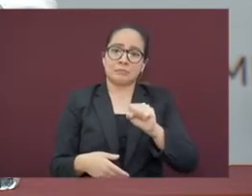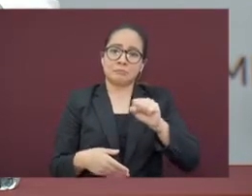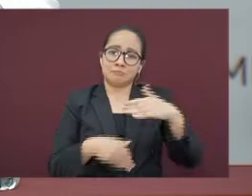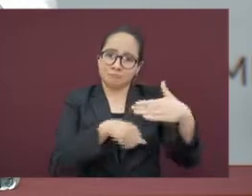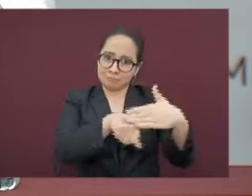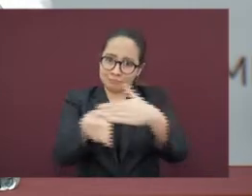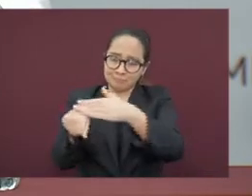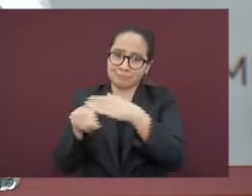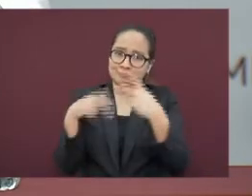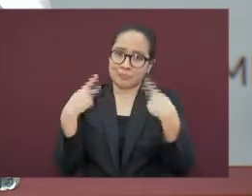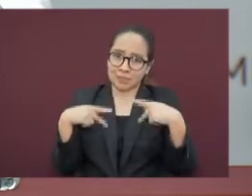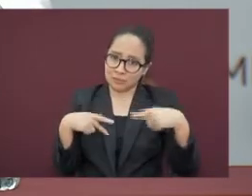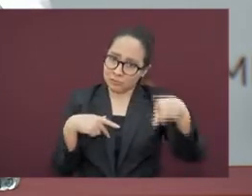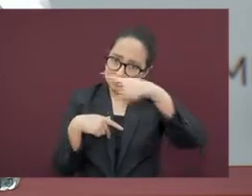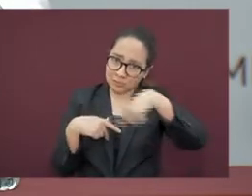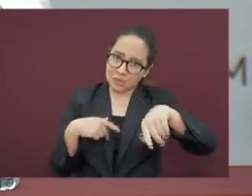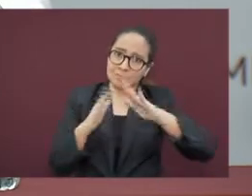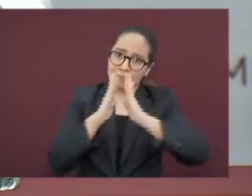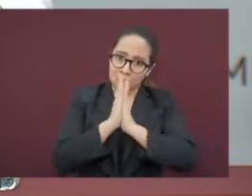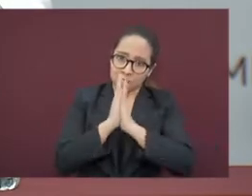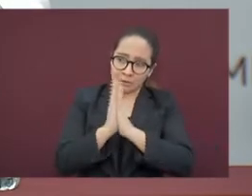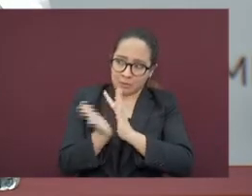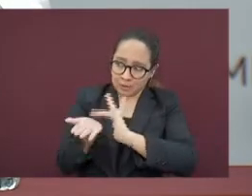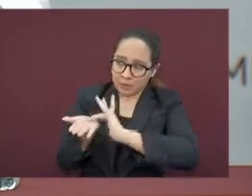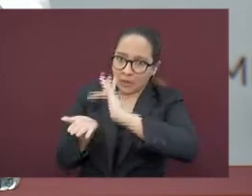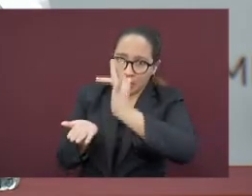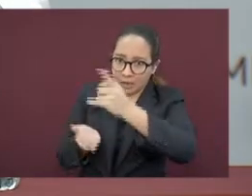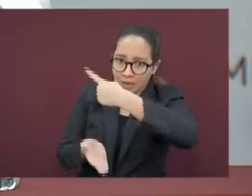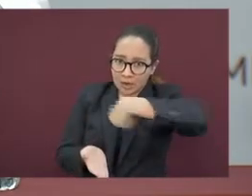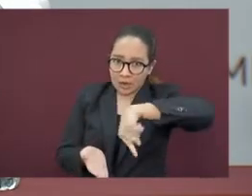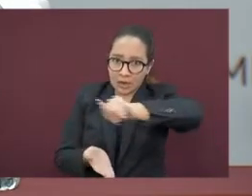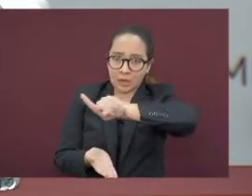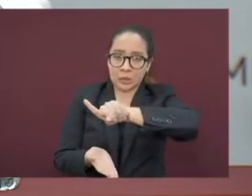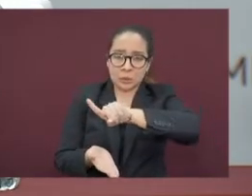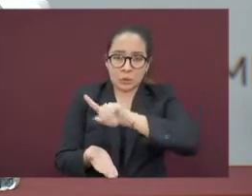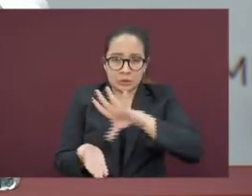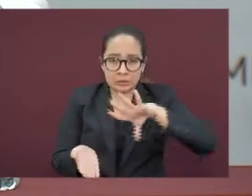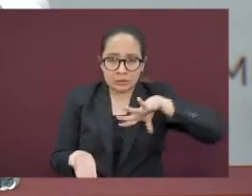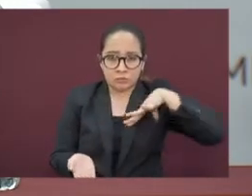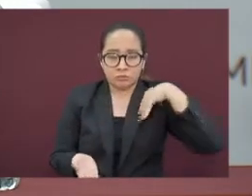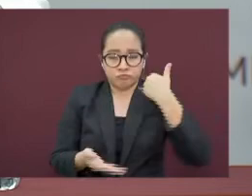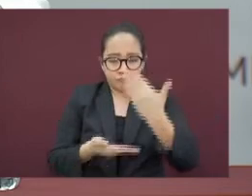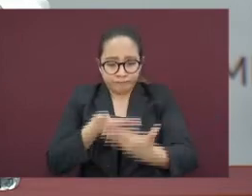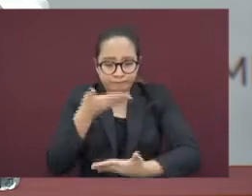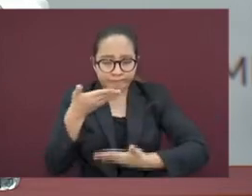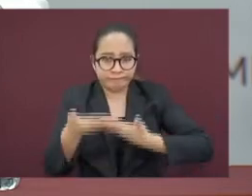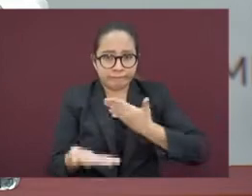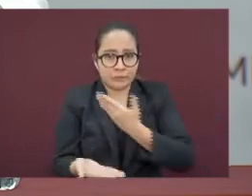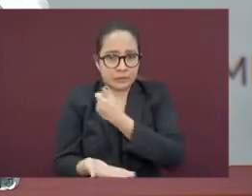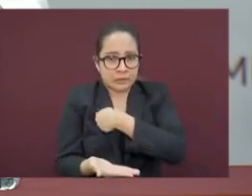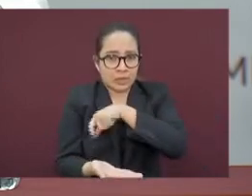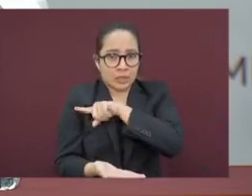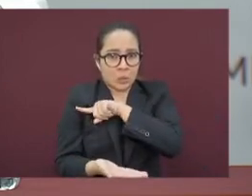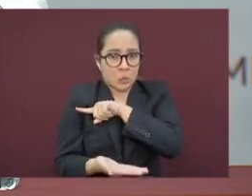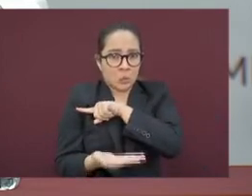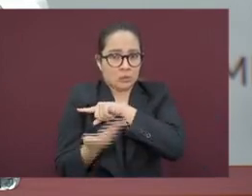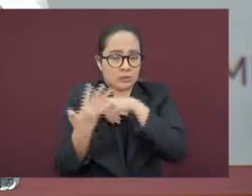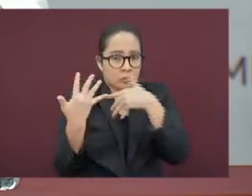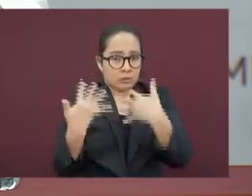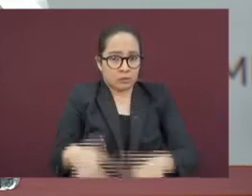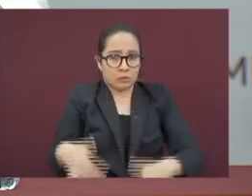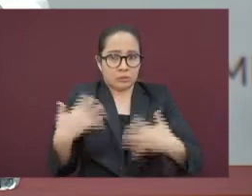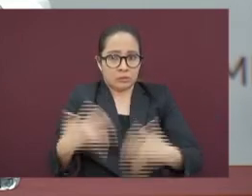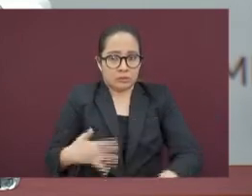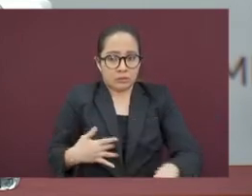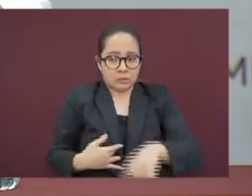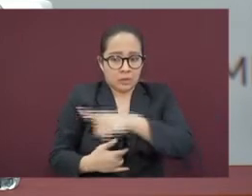sepamos apreciar el esfuerzo de quienes prestan un servicio con un elevado, con